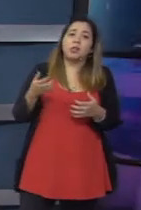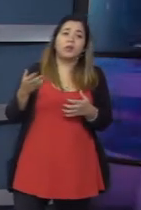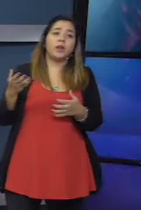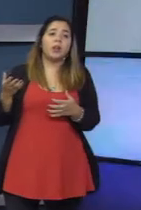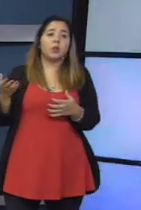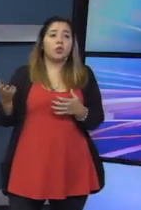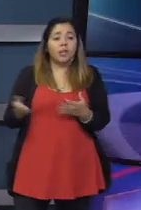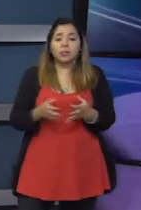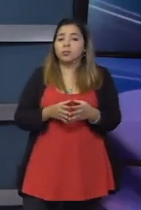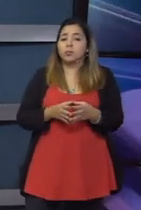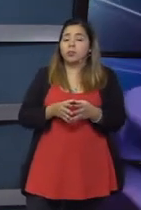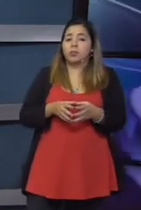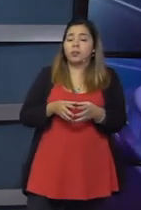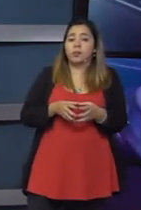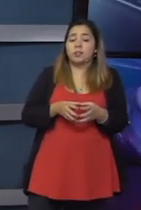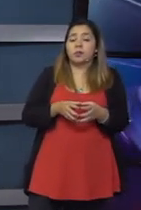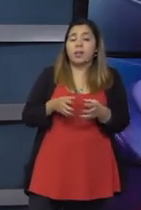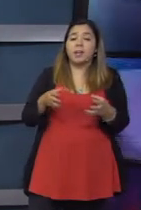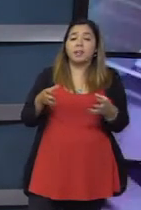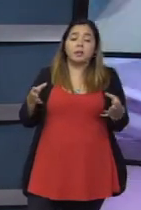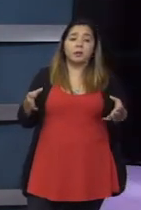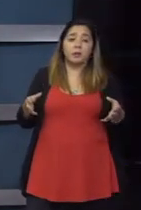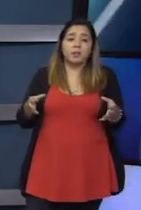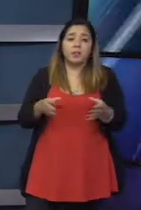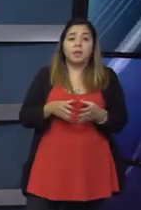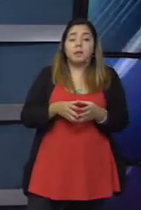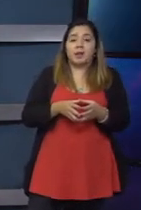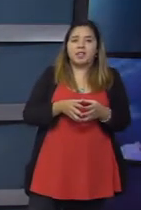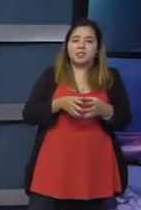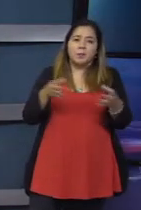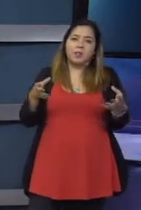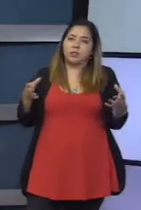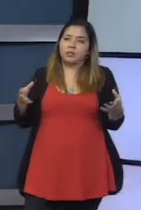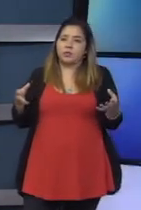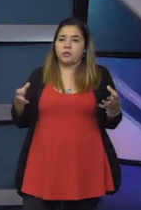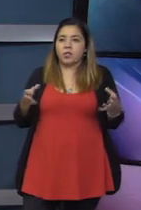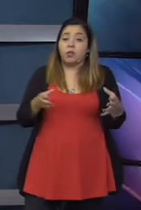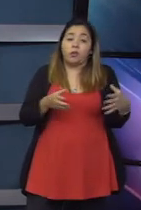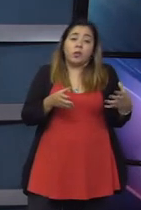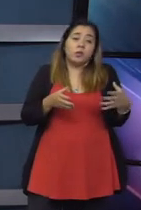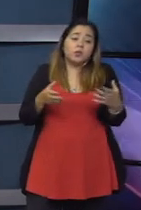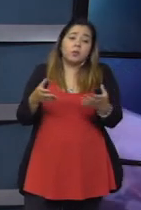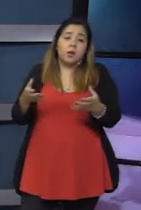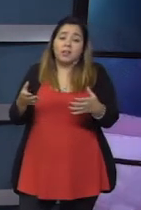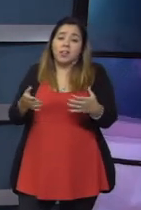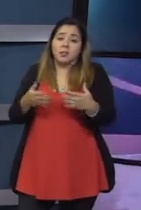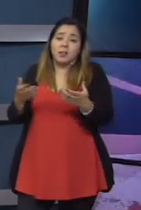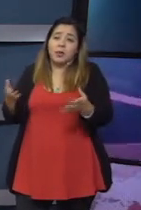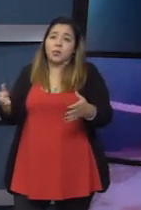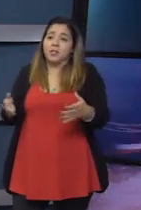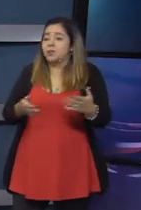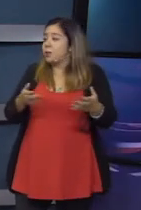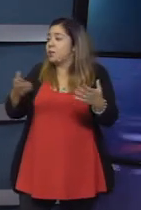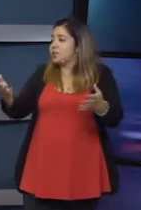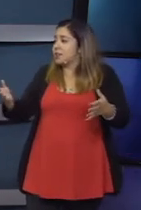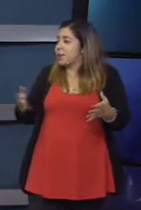Y bueno, eso es un gris que está ahí, que la verdad que es algo medio contradictorio, porque también dice que